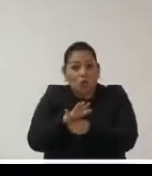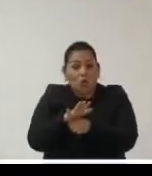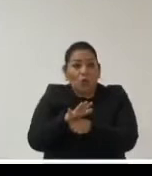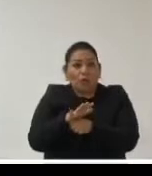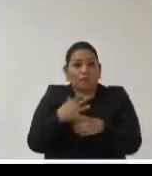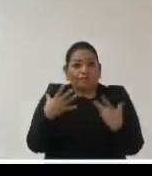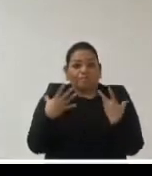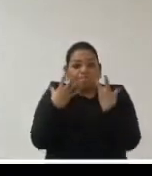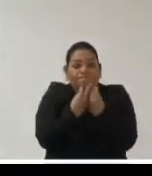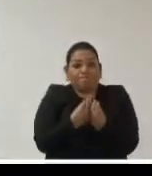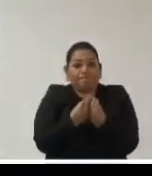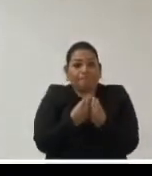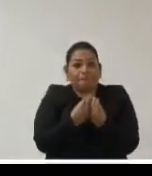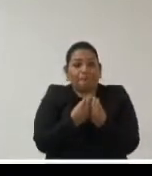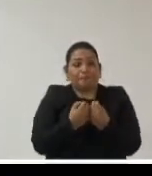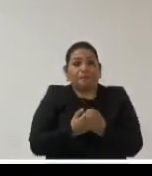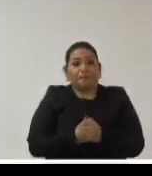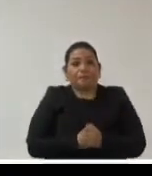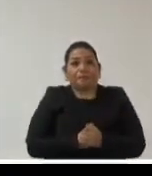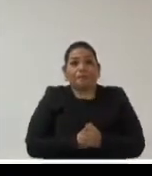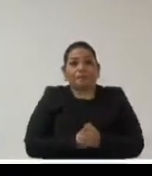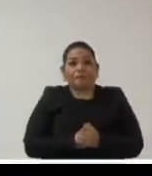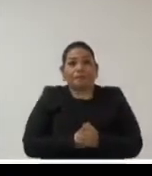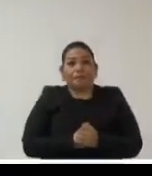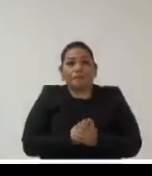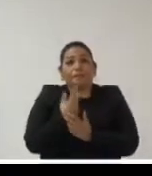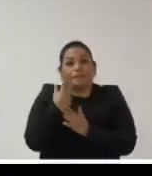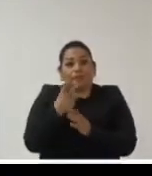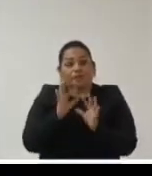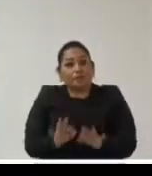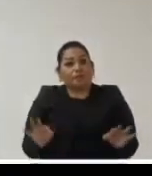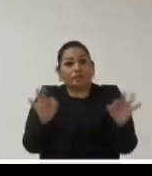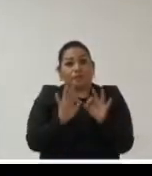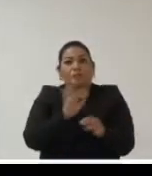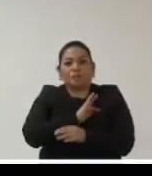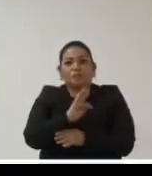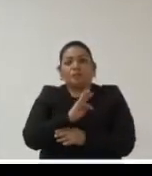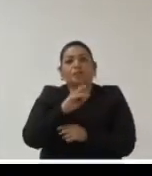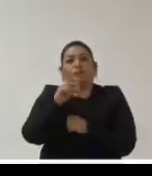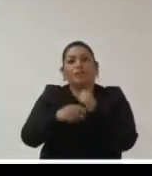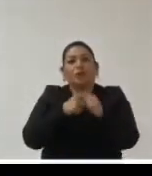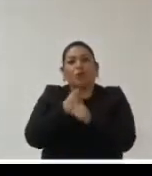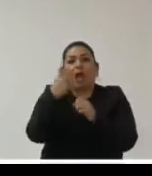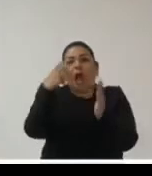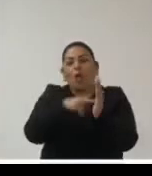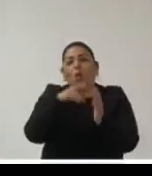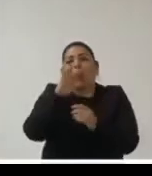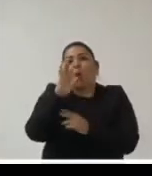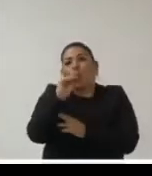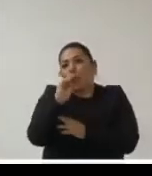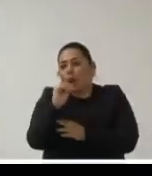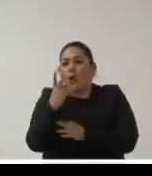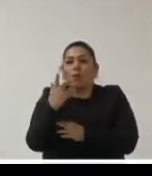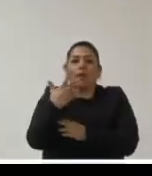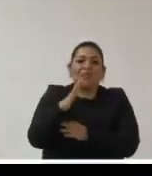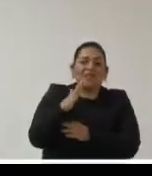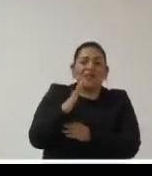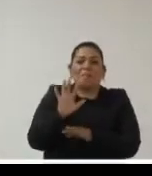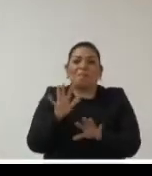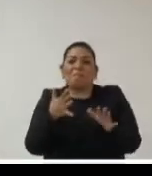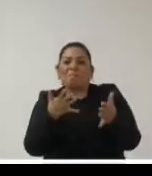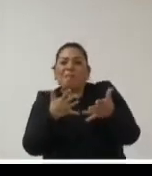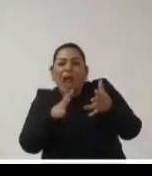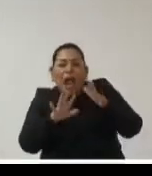dos líneas del tiempo dos aspectos fundamentales y es que casi que podríamos decir en el año 2009 2010 logramos